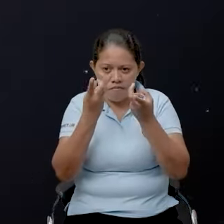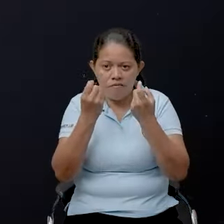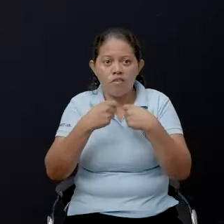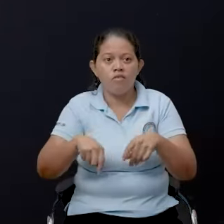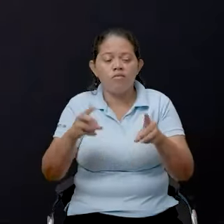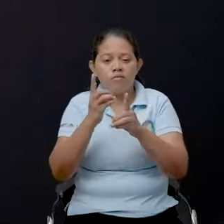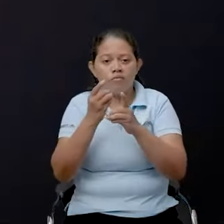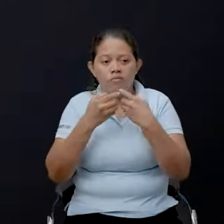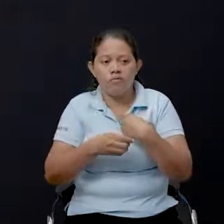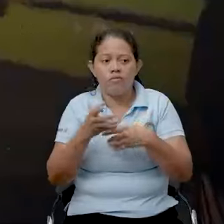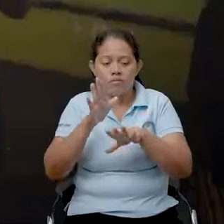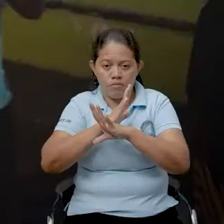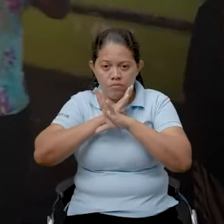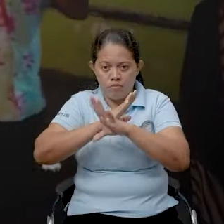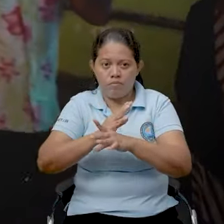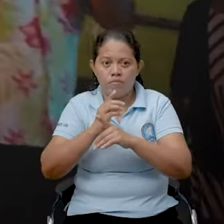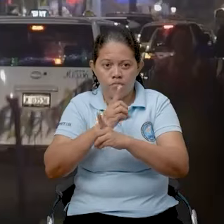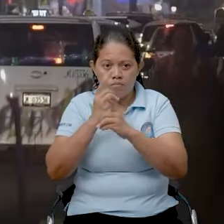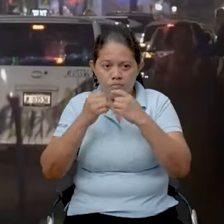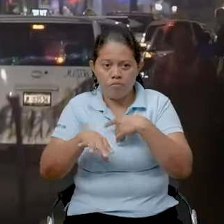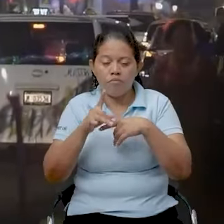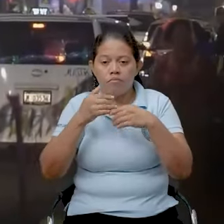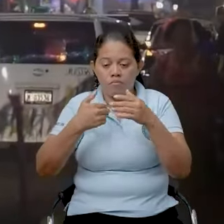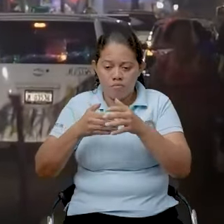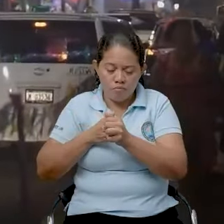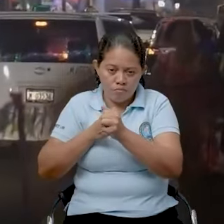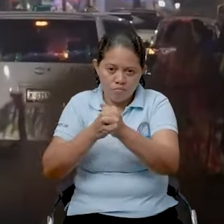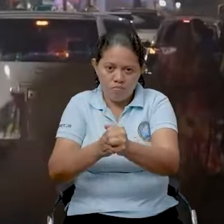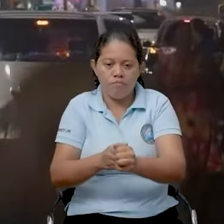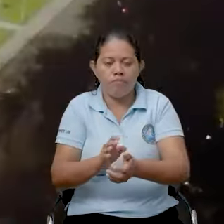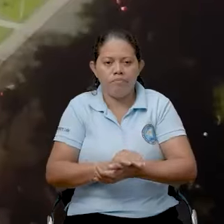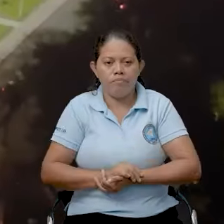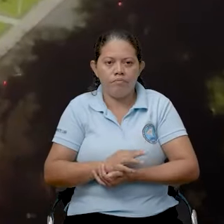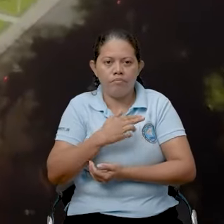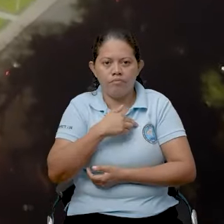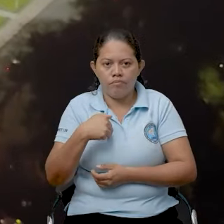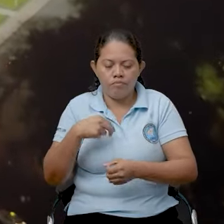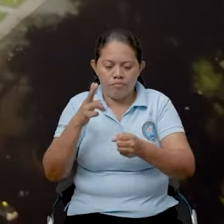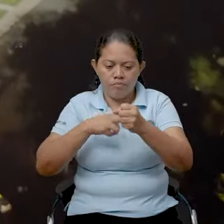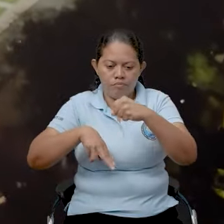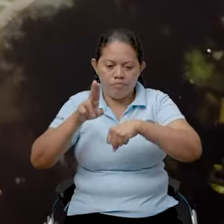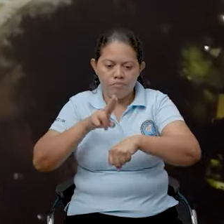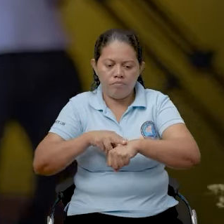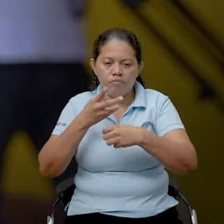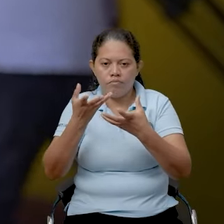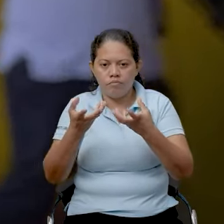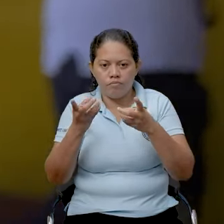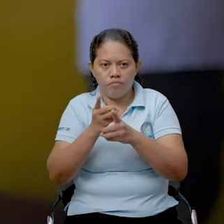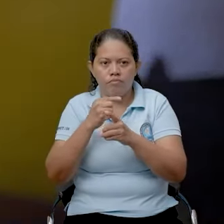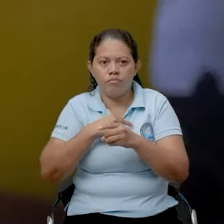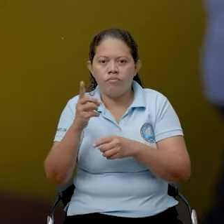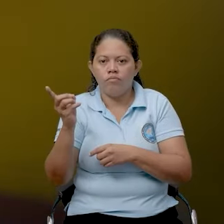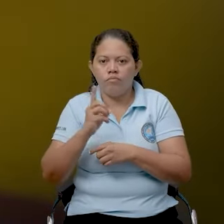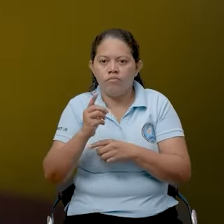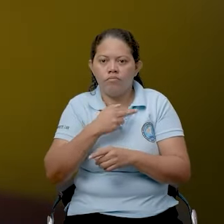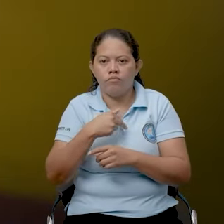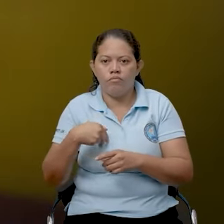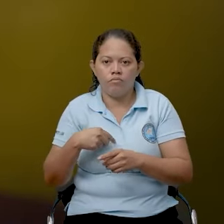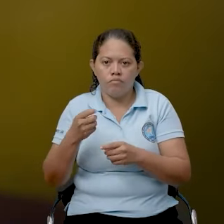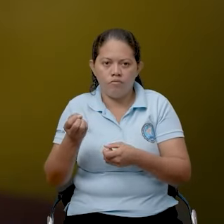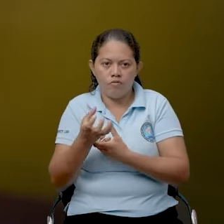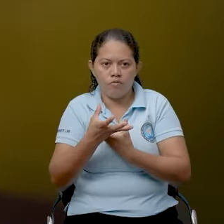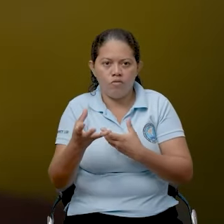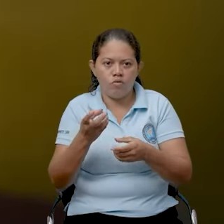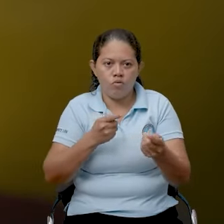y con ellos la prevención del riesgo va de la mano. A nivel nacional, donde nosotros como